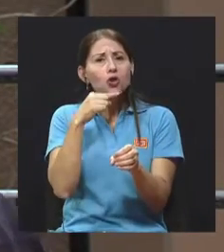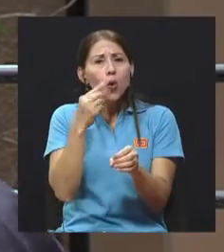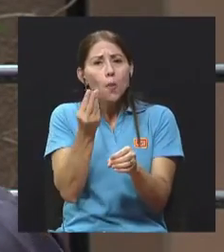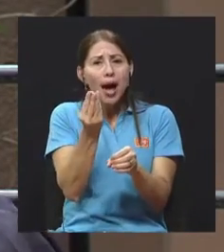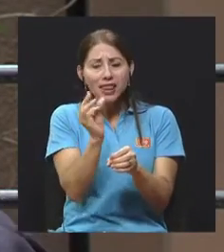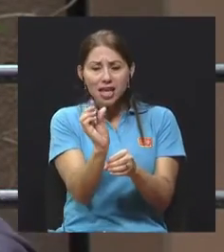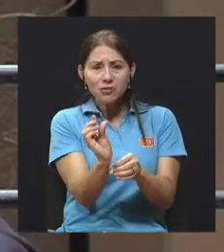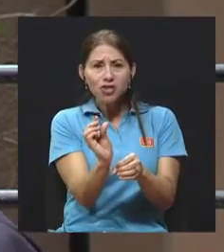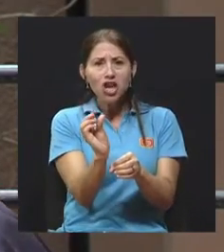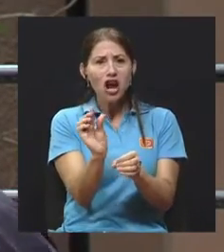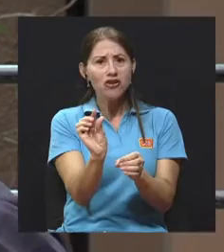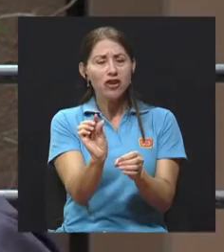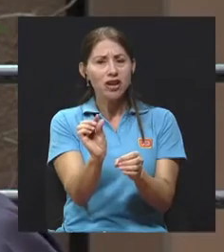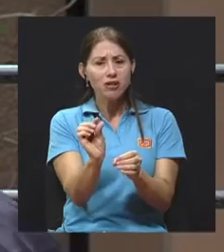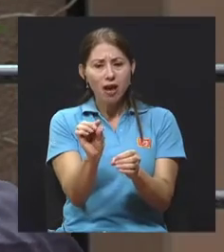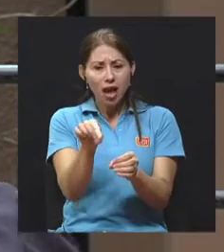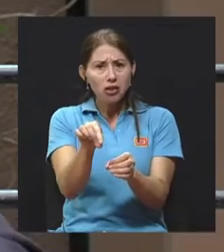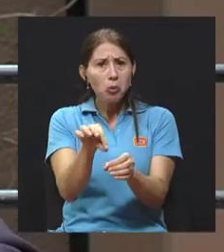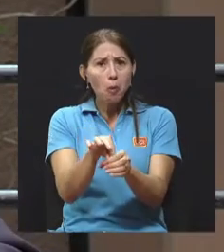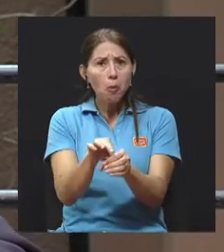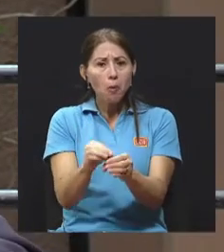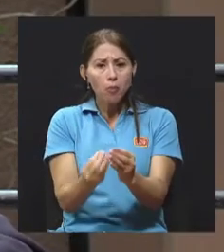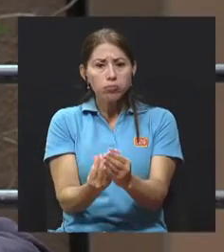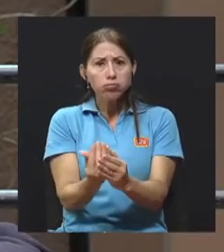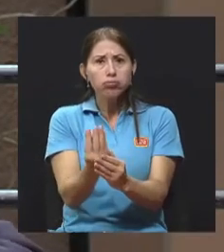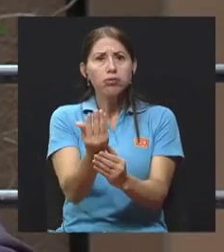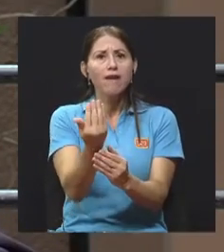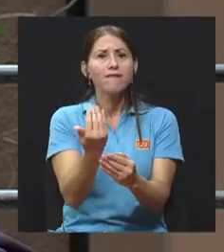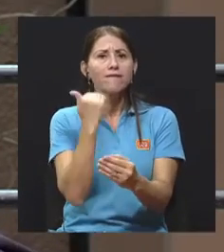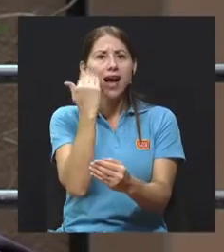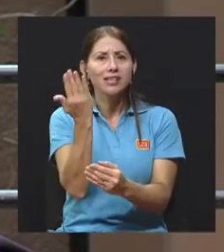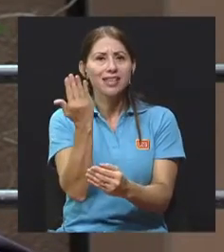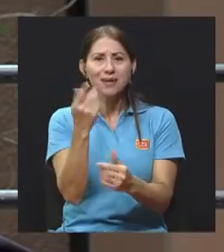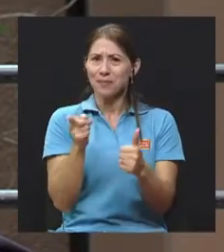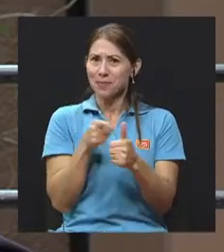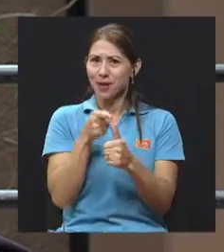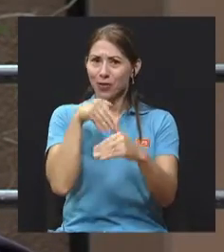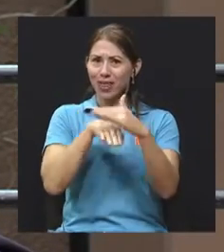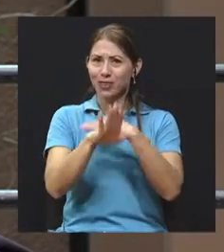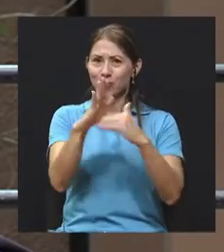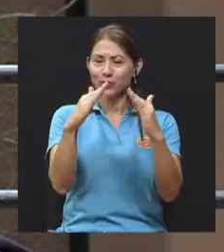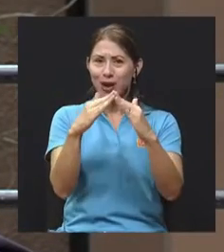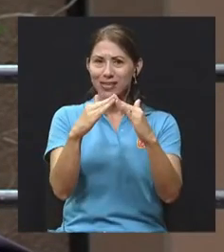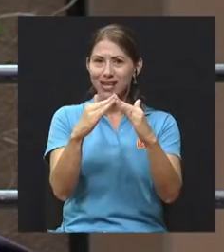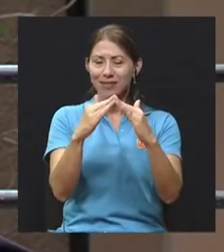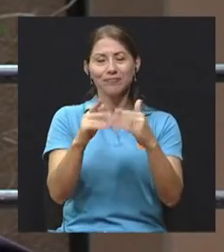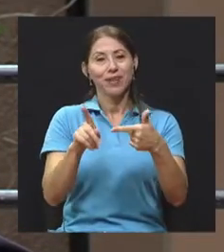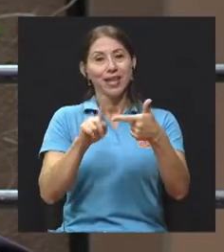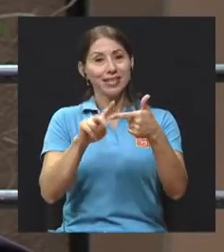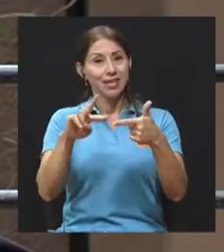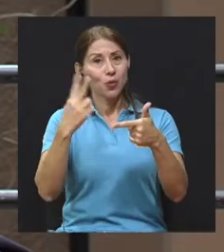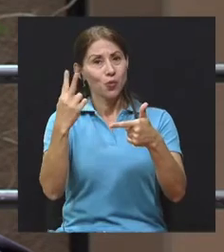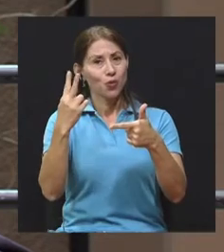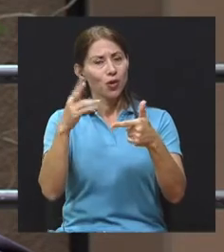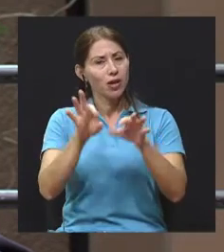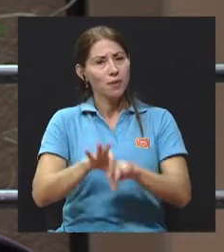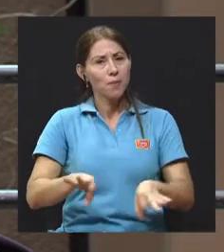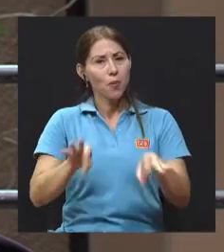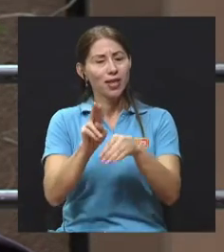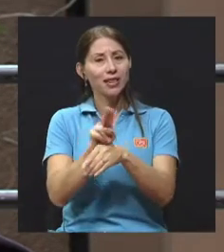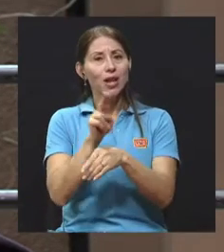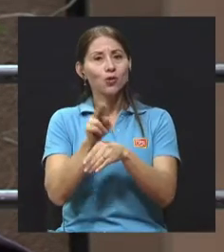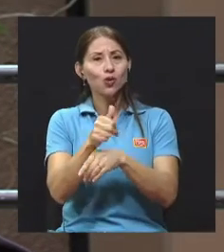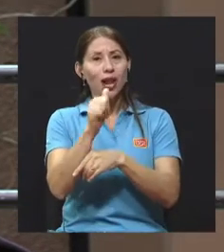tomatito pequeño, y eso nace fácil. Las primeras cosas son de hecho de su casa. Y segundo, lo importante es el uso del agua.